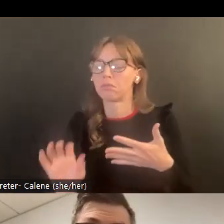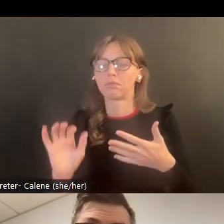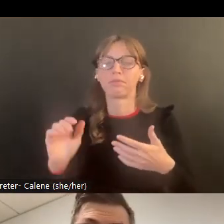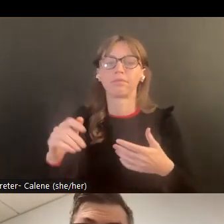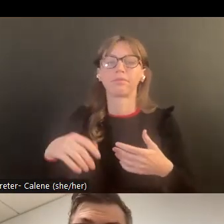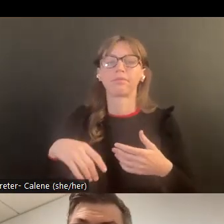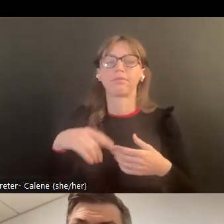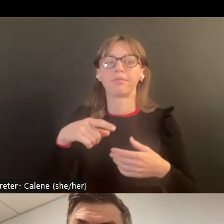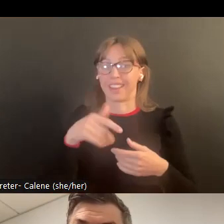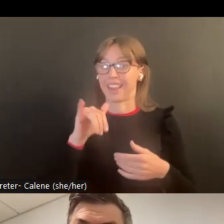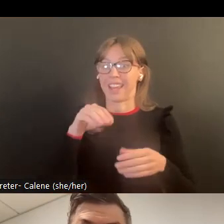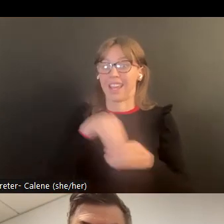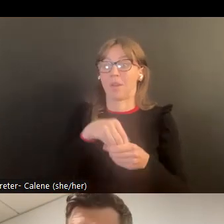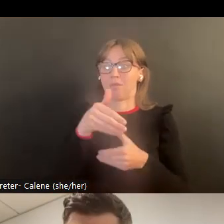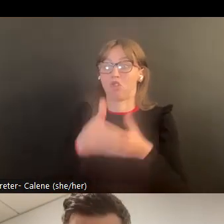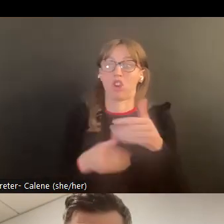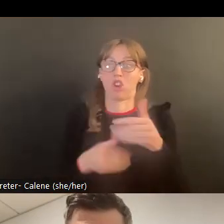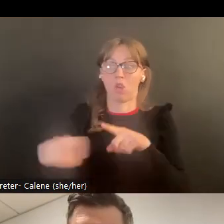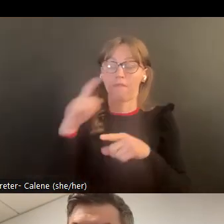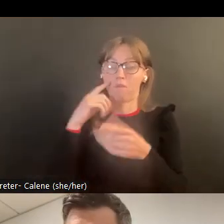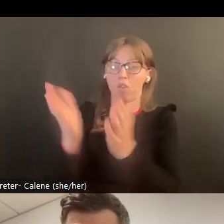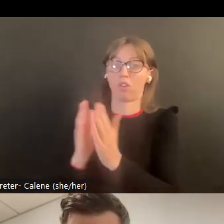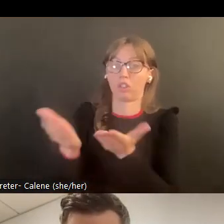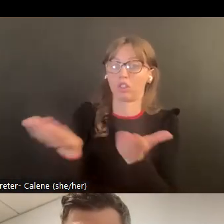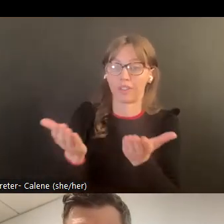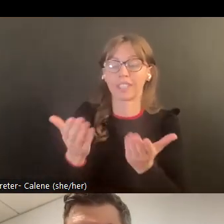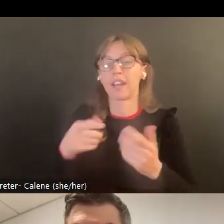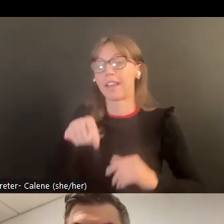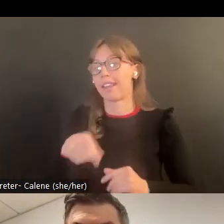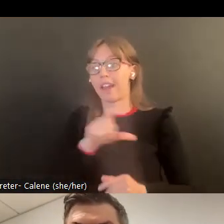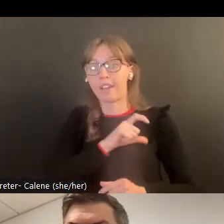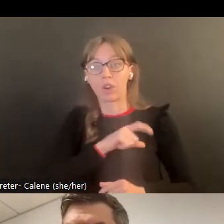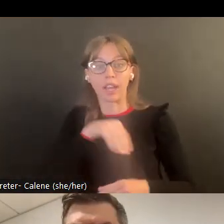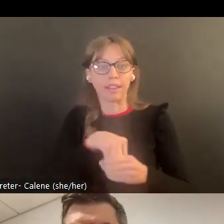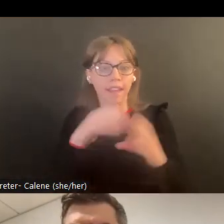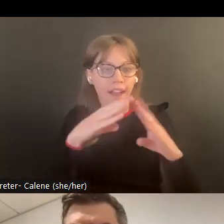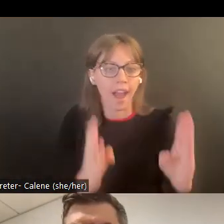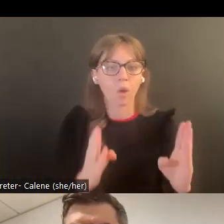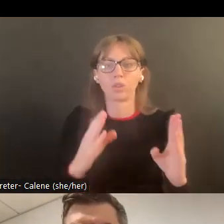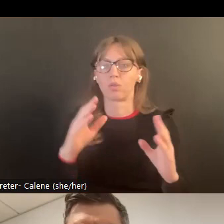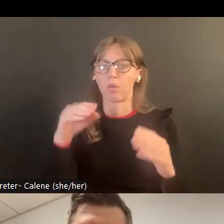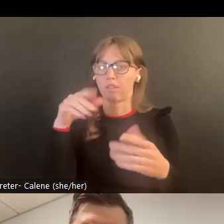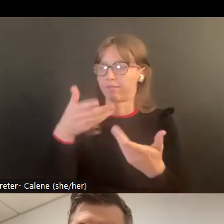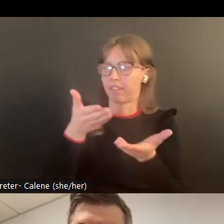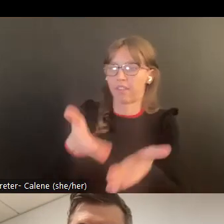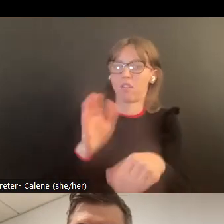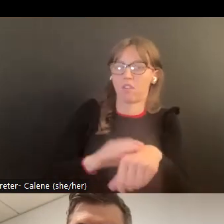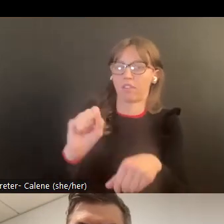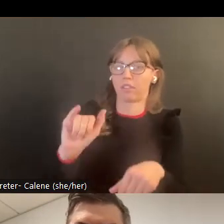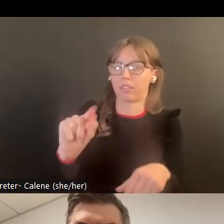ley. En sí es algo breve porque en sí es un servicio que se está dando en progreso a una llamada